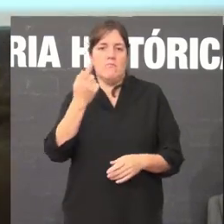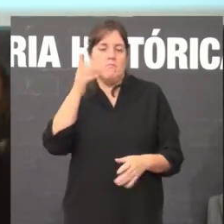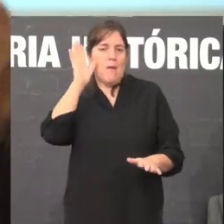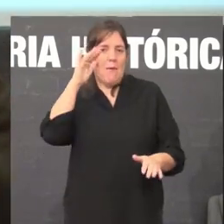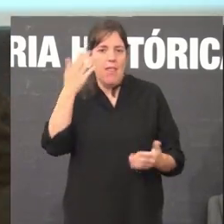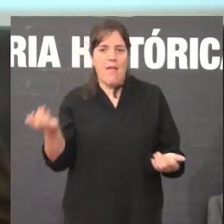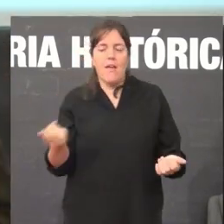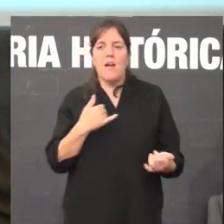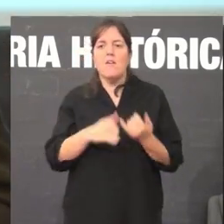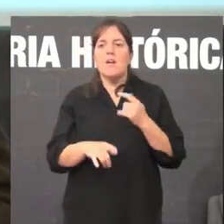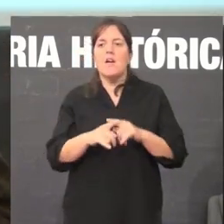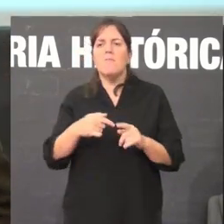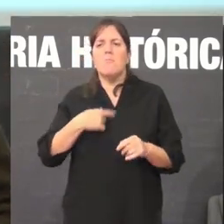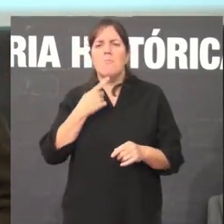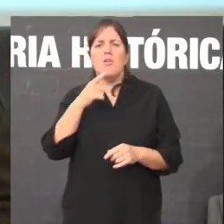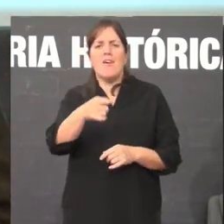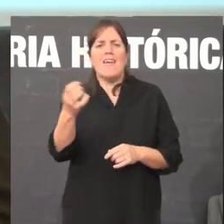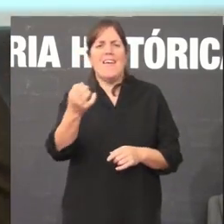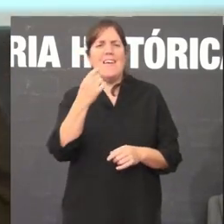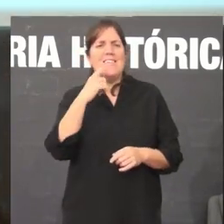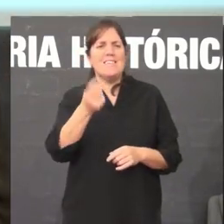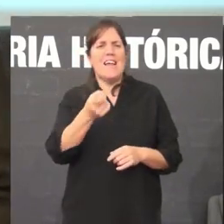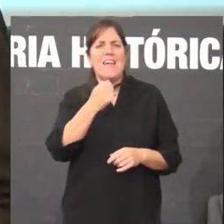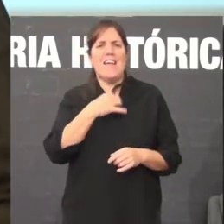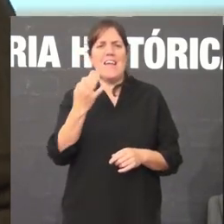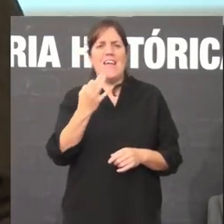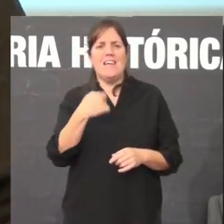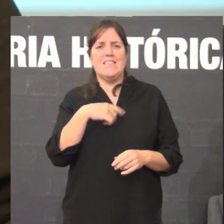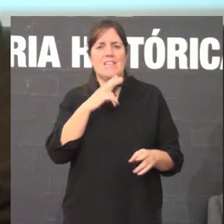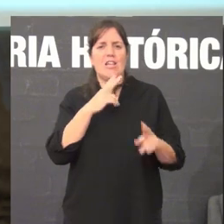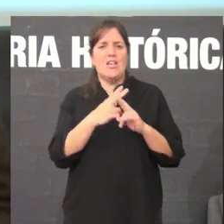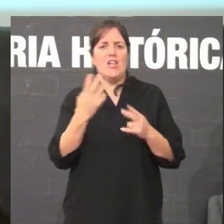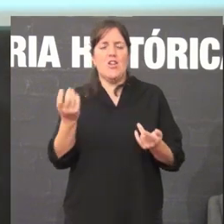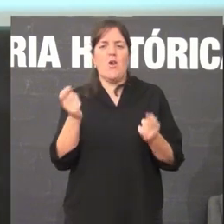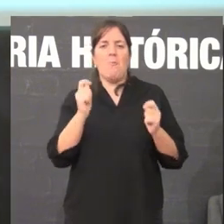un que lle responde pero se ti es Xaquín todos os te chamamos Xaquín non?